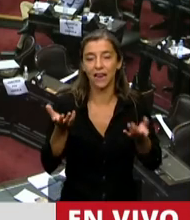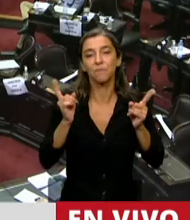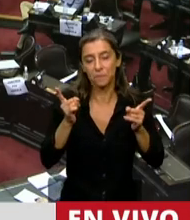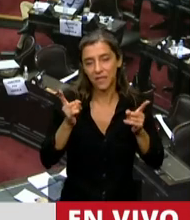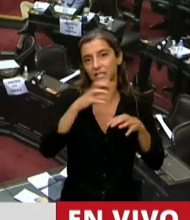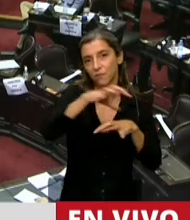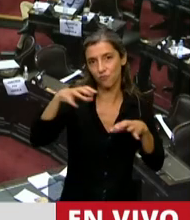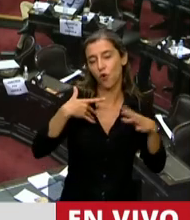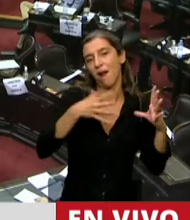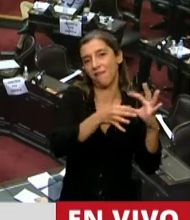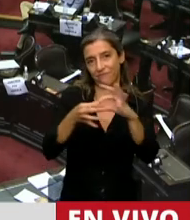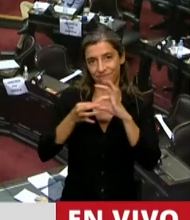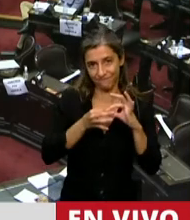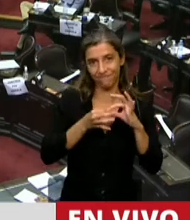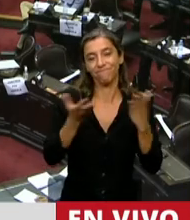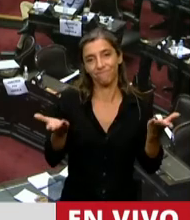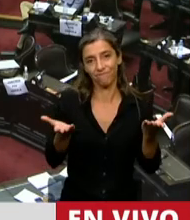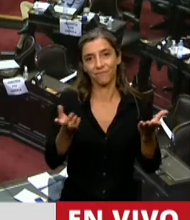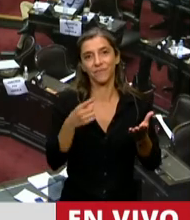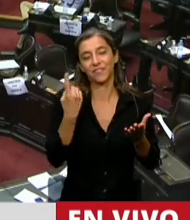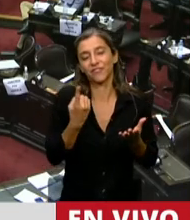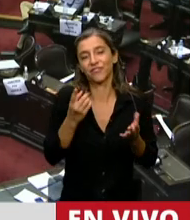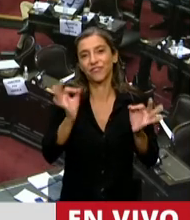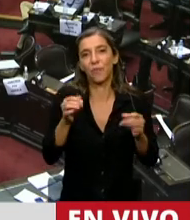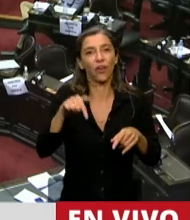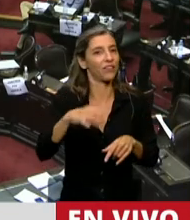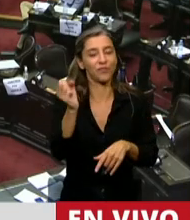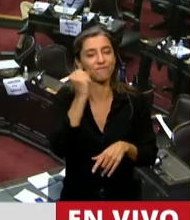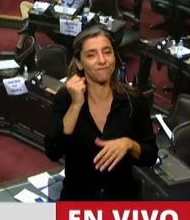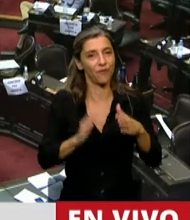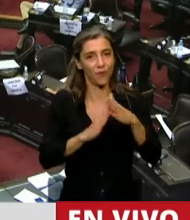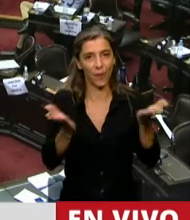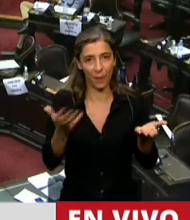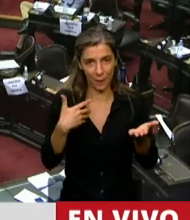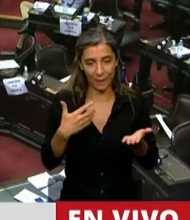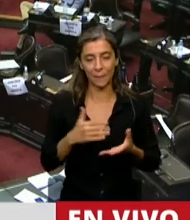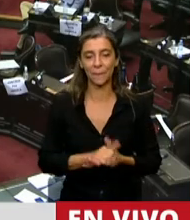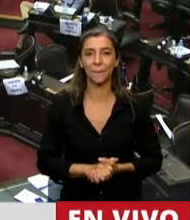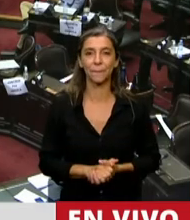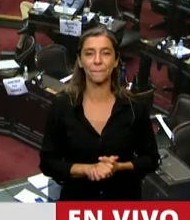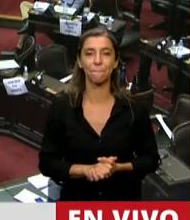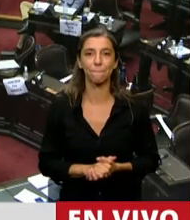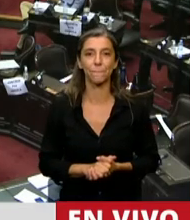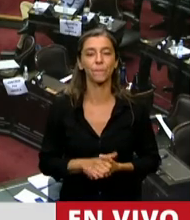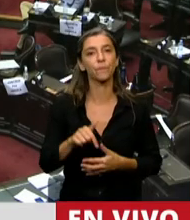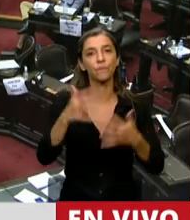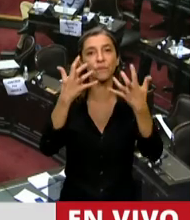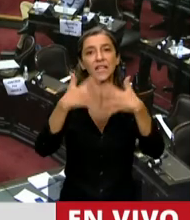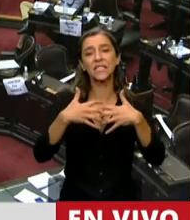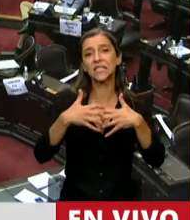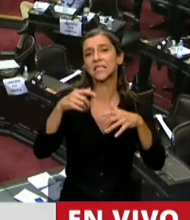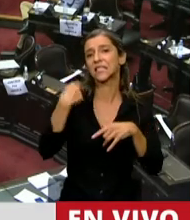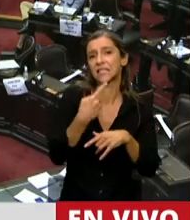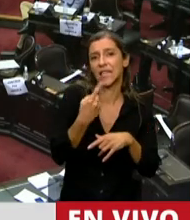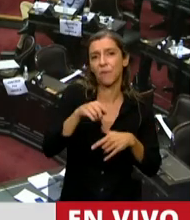estos recursos que son muy importantes que se van a volcar al sistema. El sistema del que estamos hablando ya nos ha dado